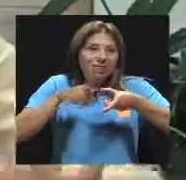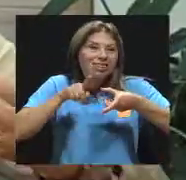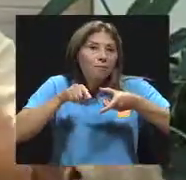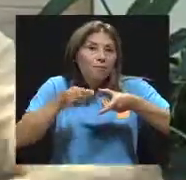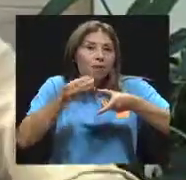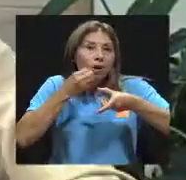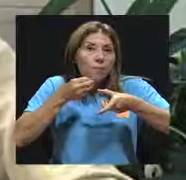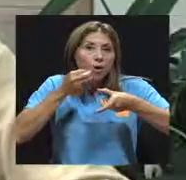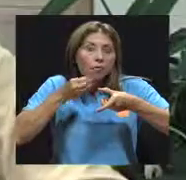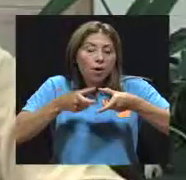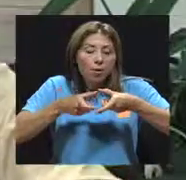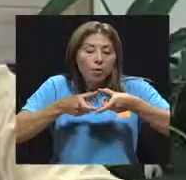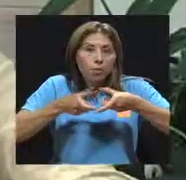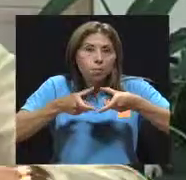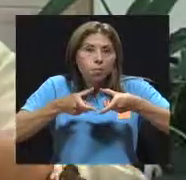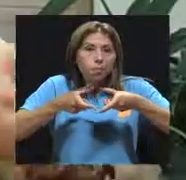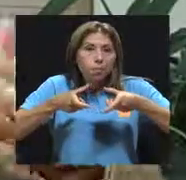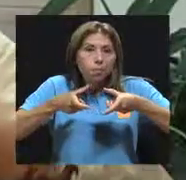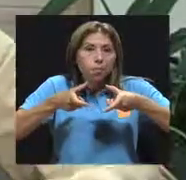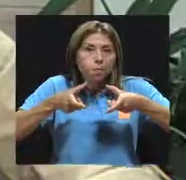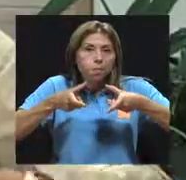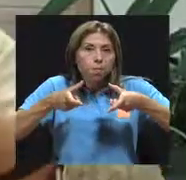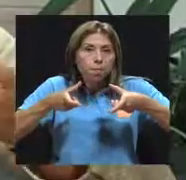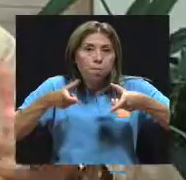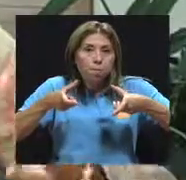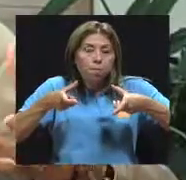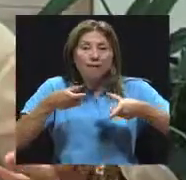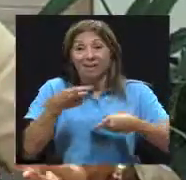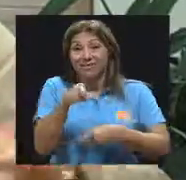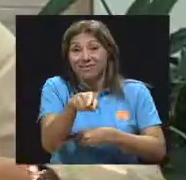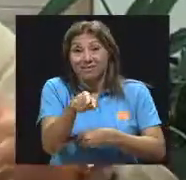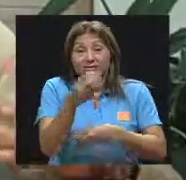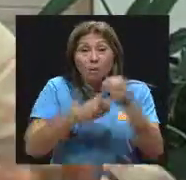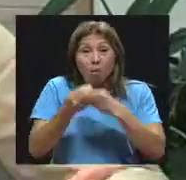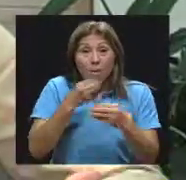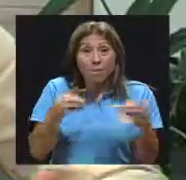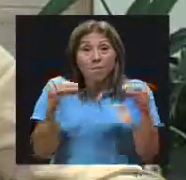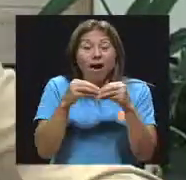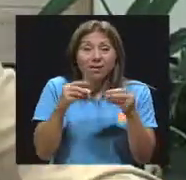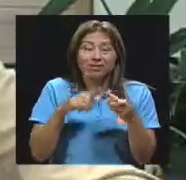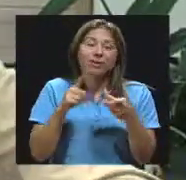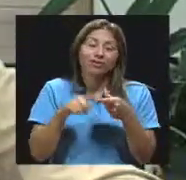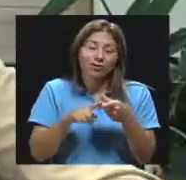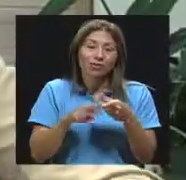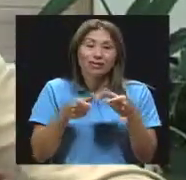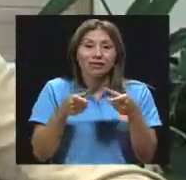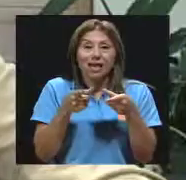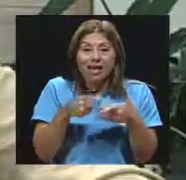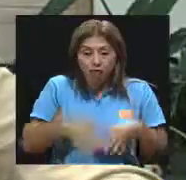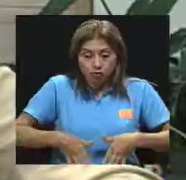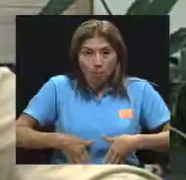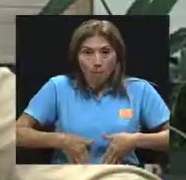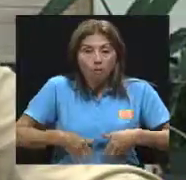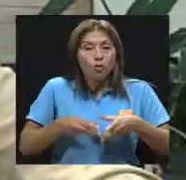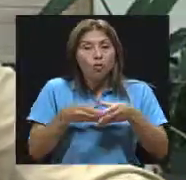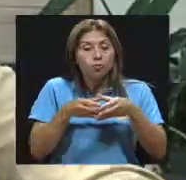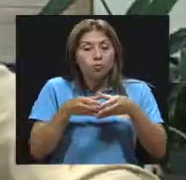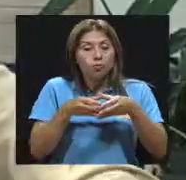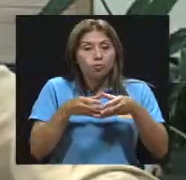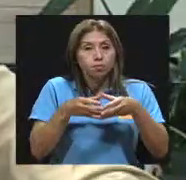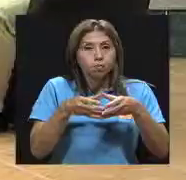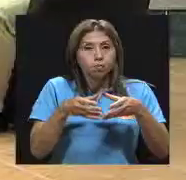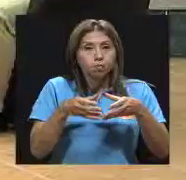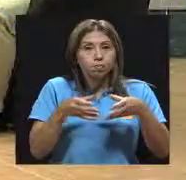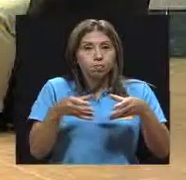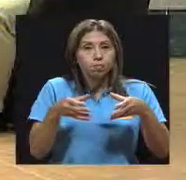cuánto alimento entra. Y entonces si entra más, simple y sencillamente empieza a crecer más. Y eso a todas luces es